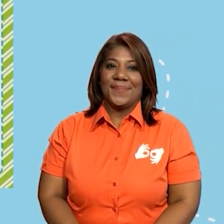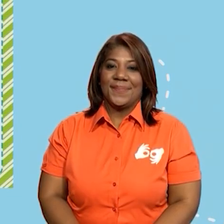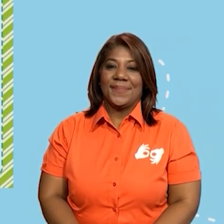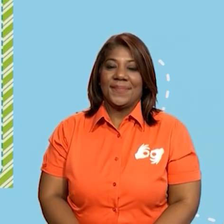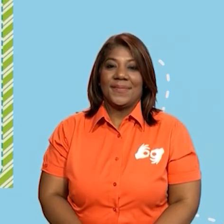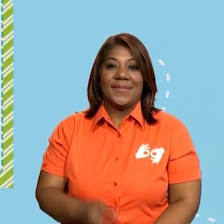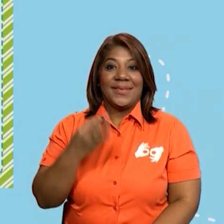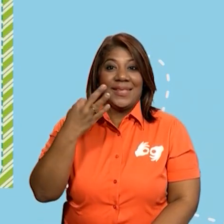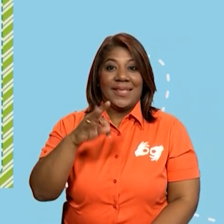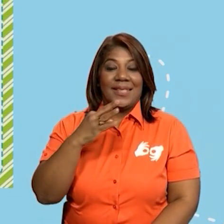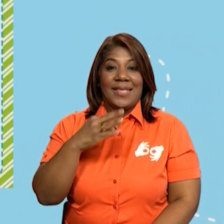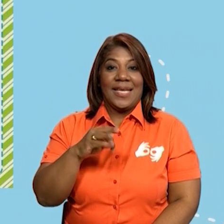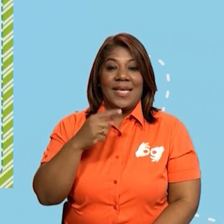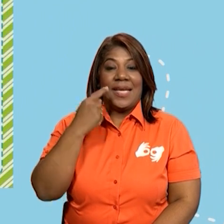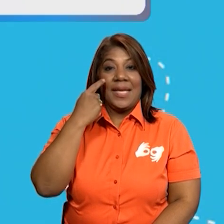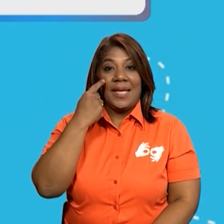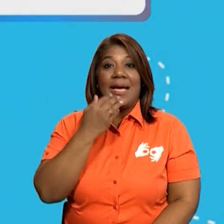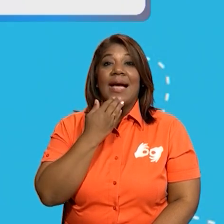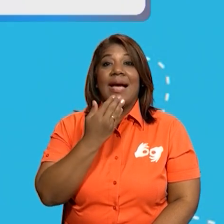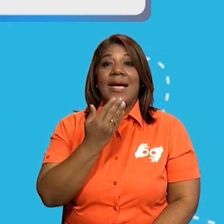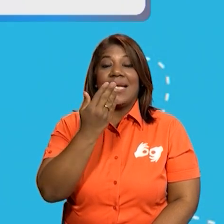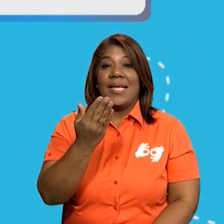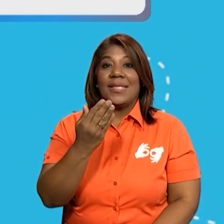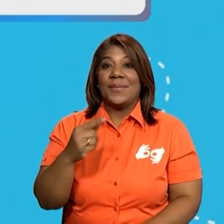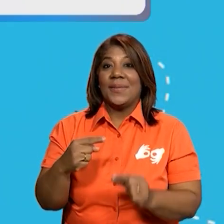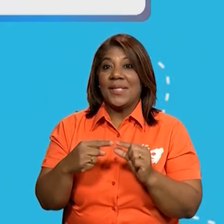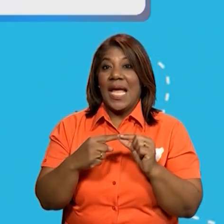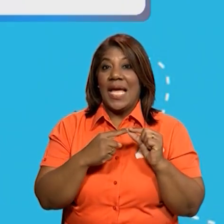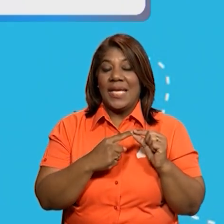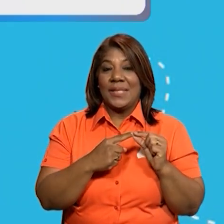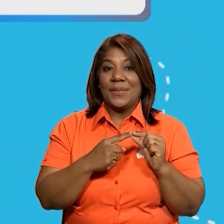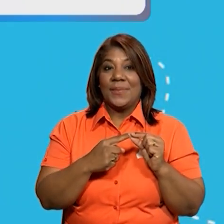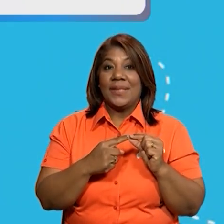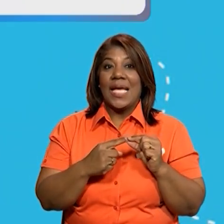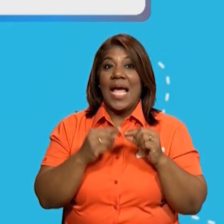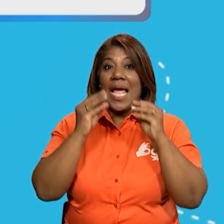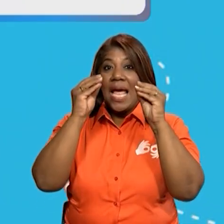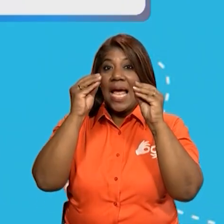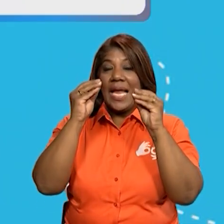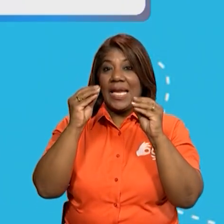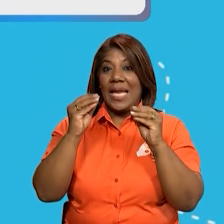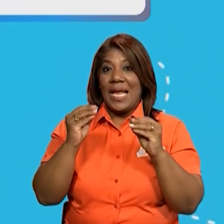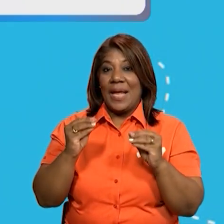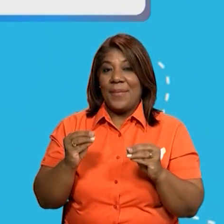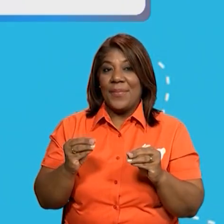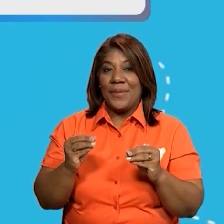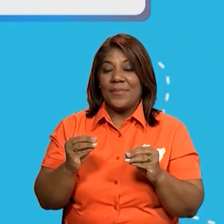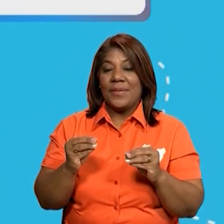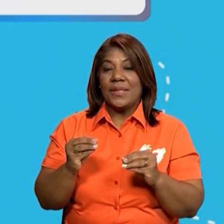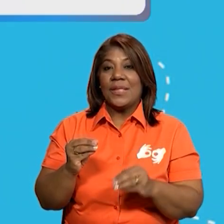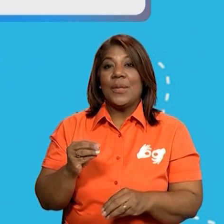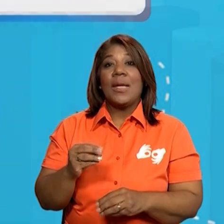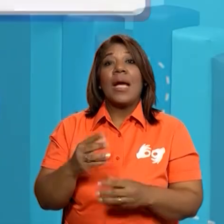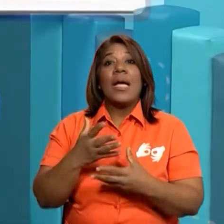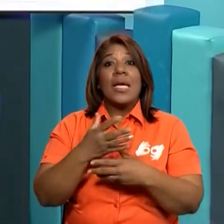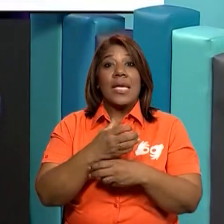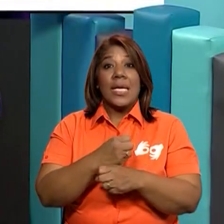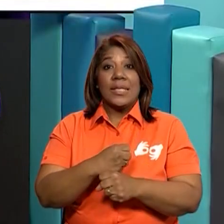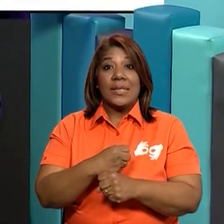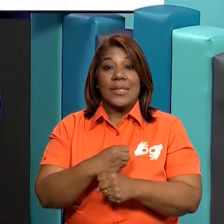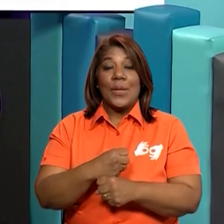Listo. Entonces, damos un agradecimiento especial a la profesora Maribel Cabrera por su